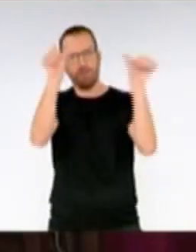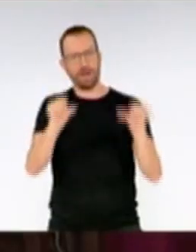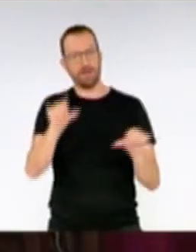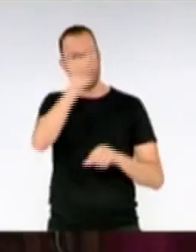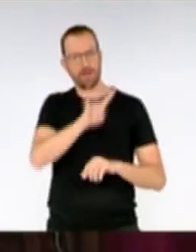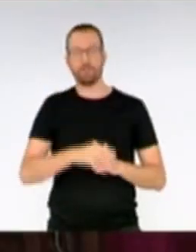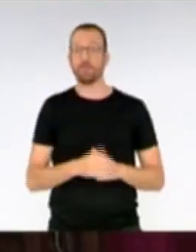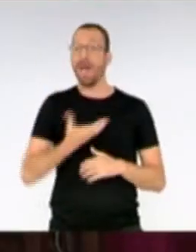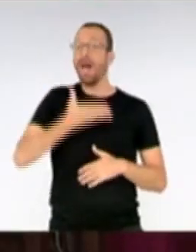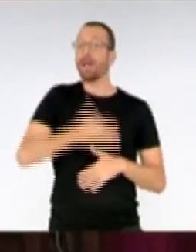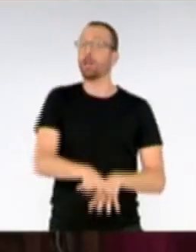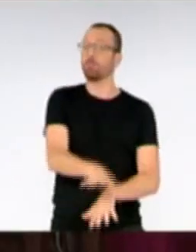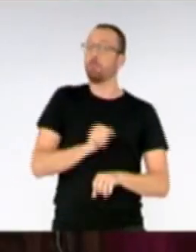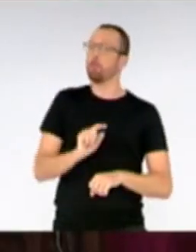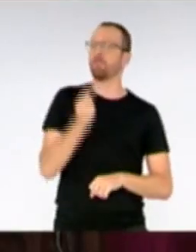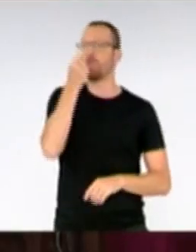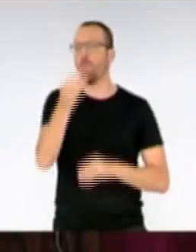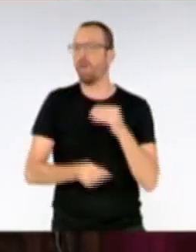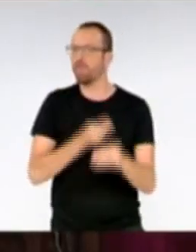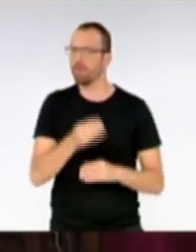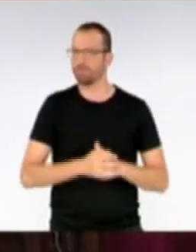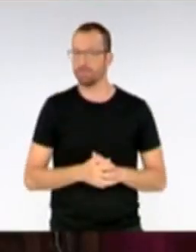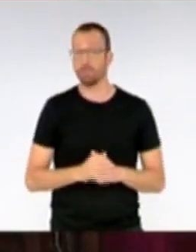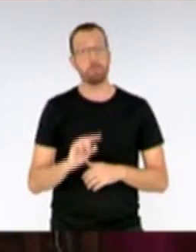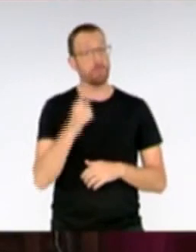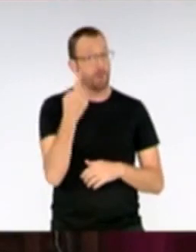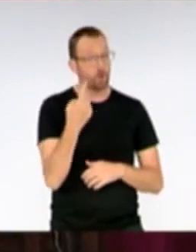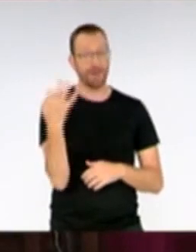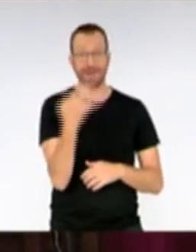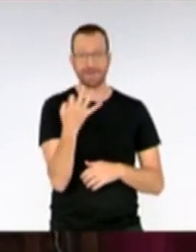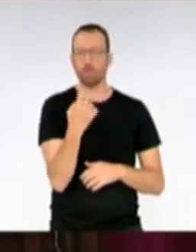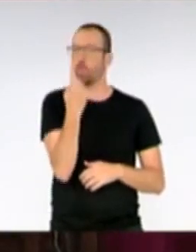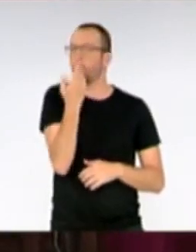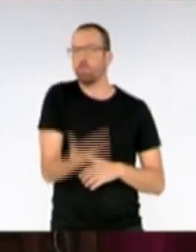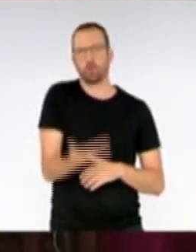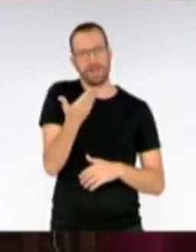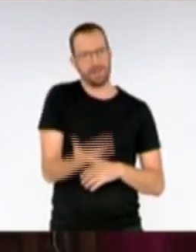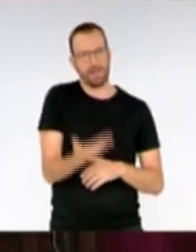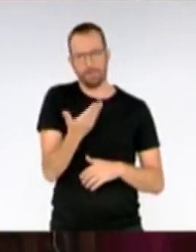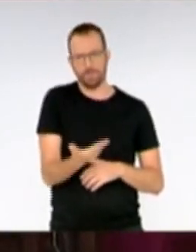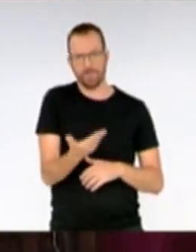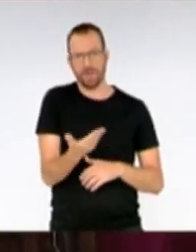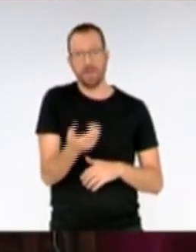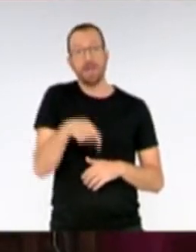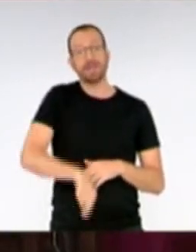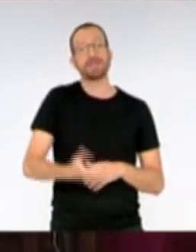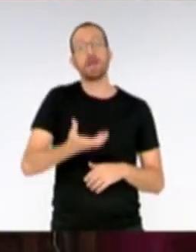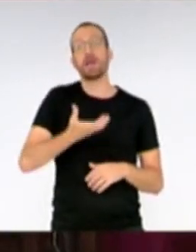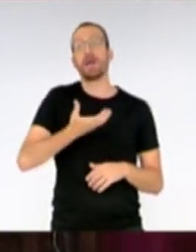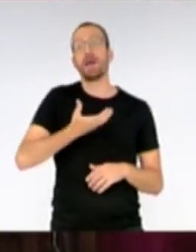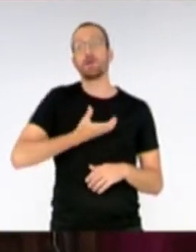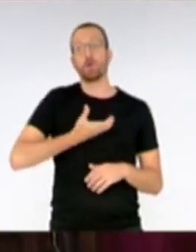¿Qué es lo primero que haría? Lo primero que haría, pues hay una cosa muy importante y es la carencia que tienen los municipios